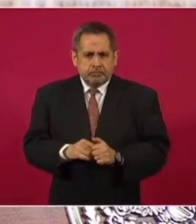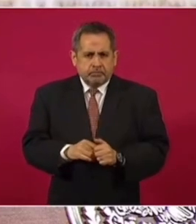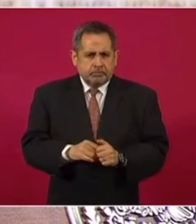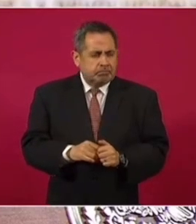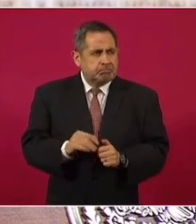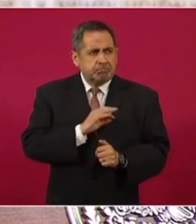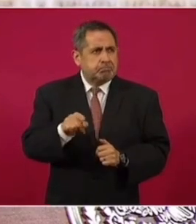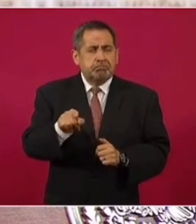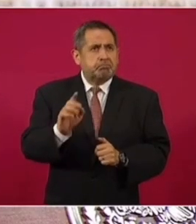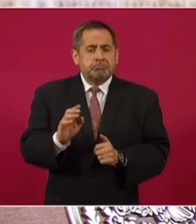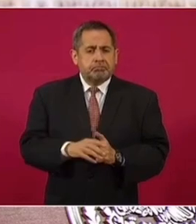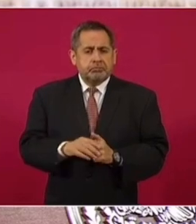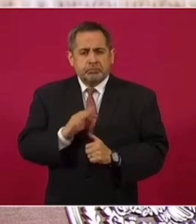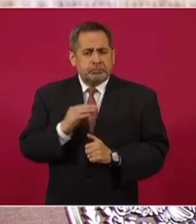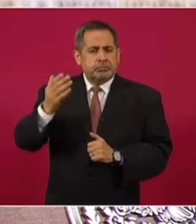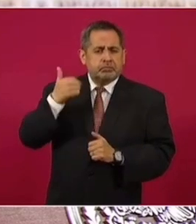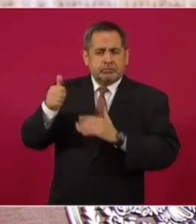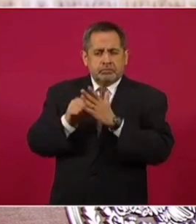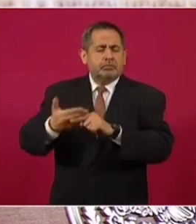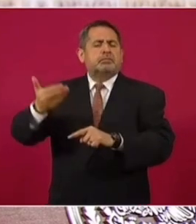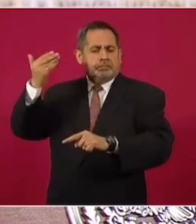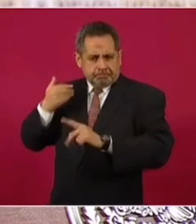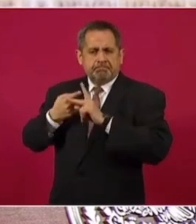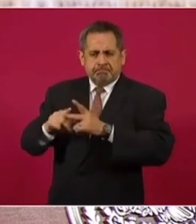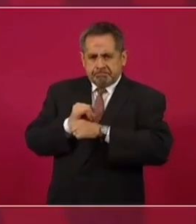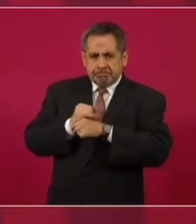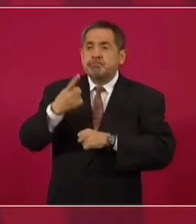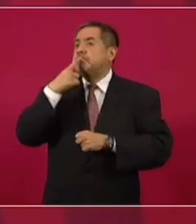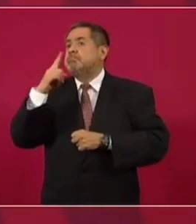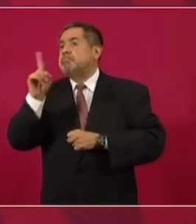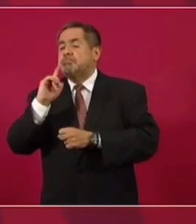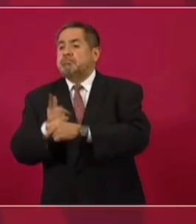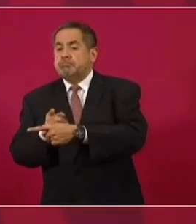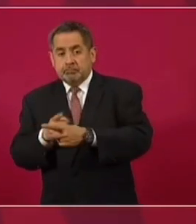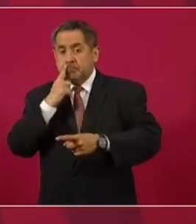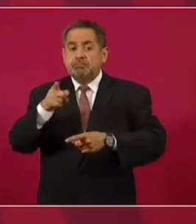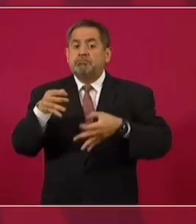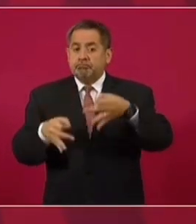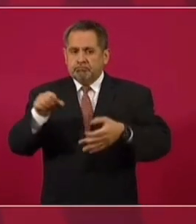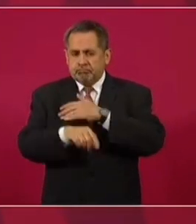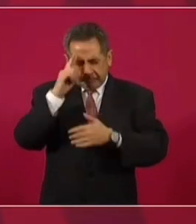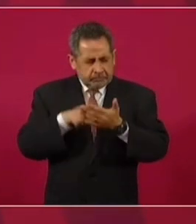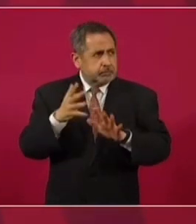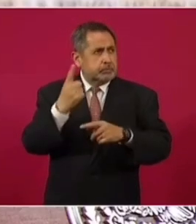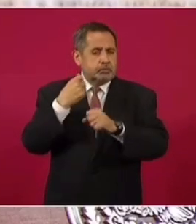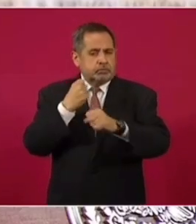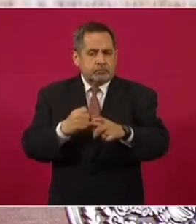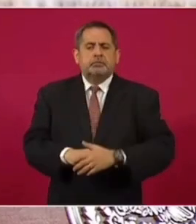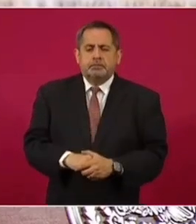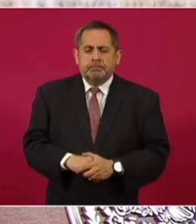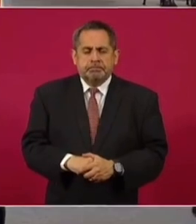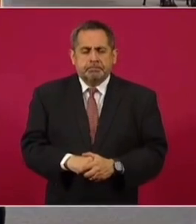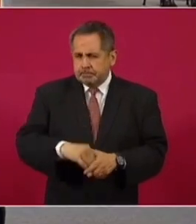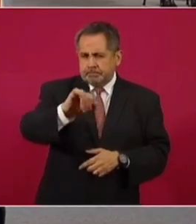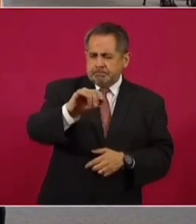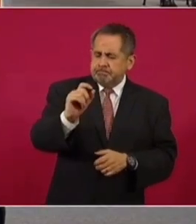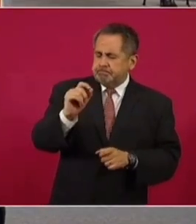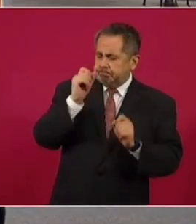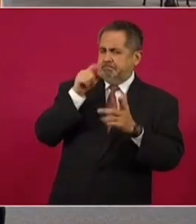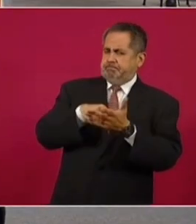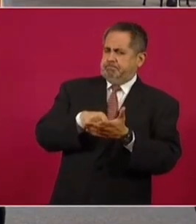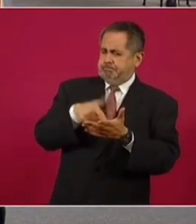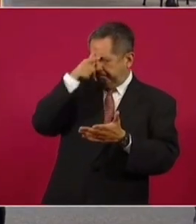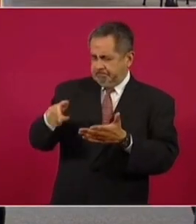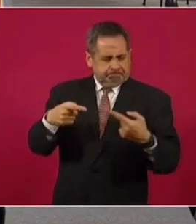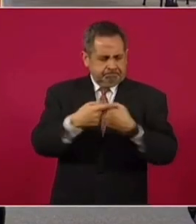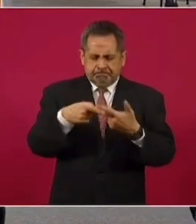más de seis meses que se presentaron denuncias, incluso penales, creo que como un año. Sí, a nosotros lo que nos llama la atención en contraline es